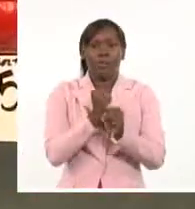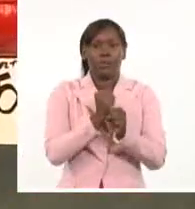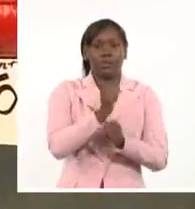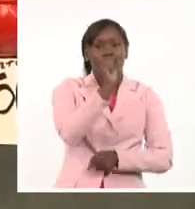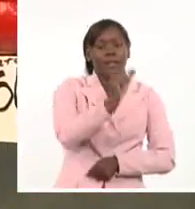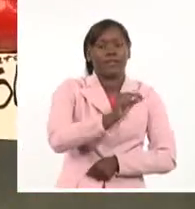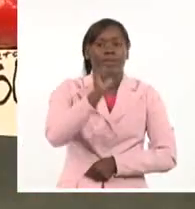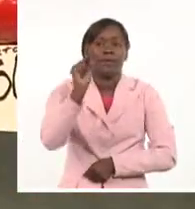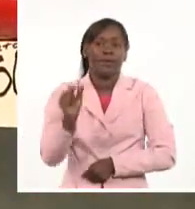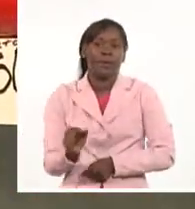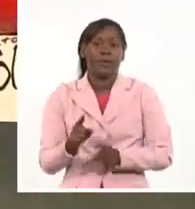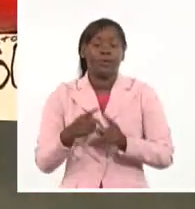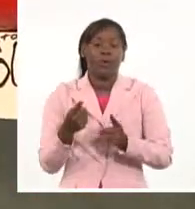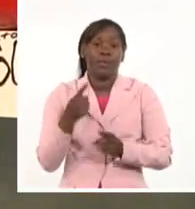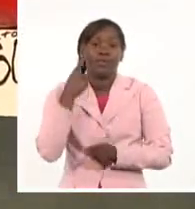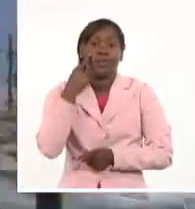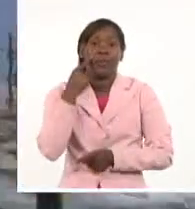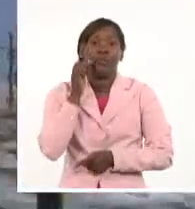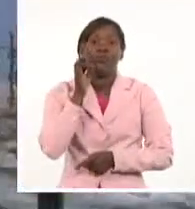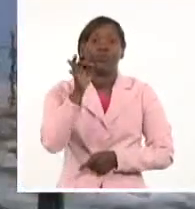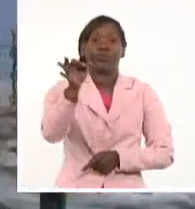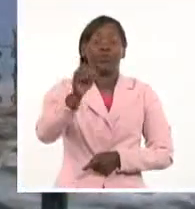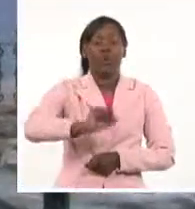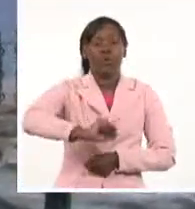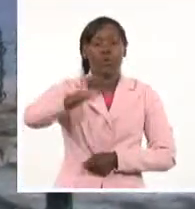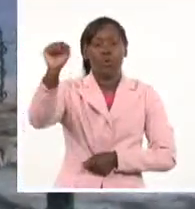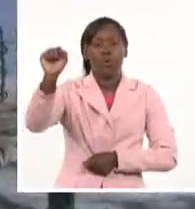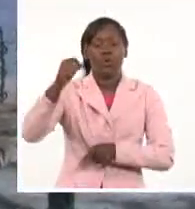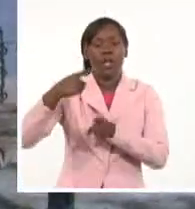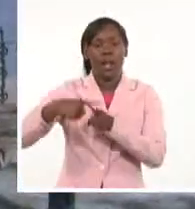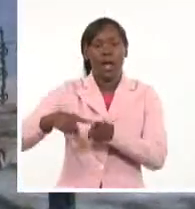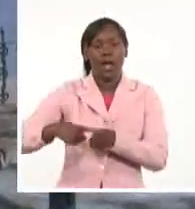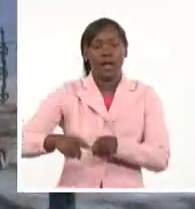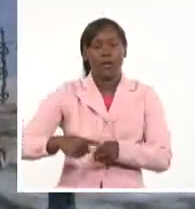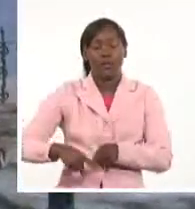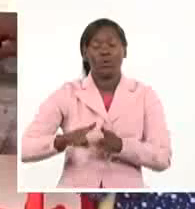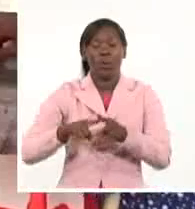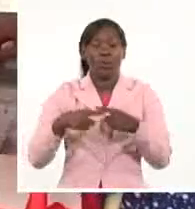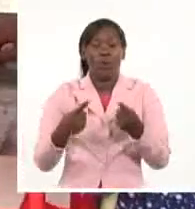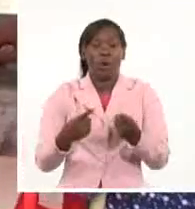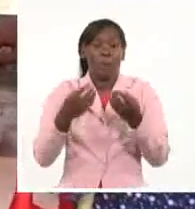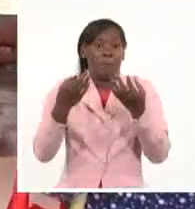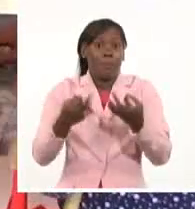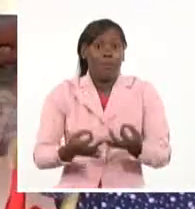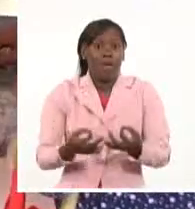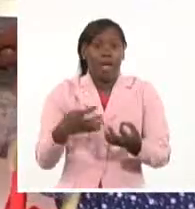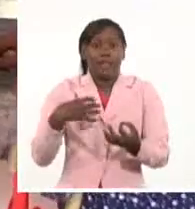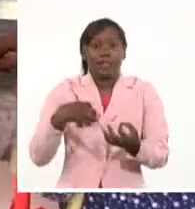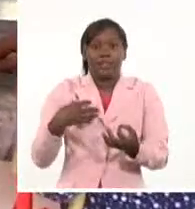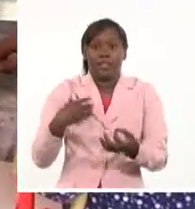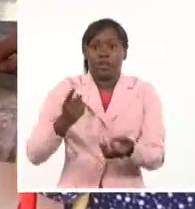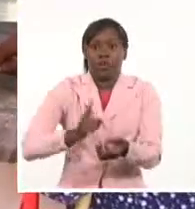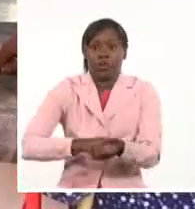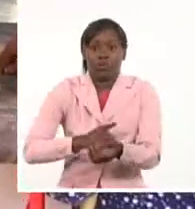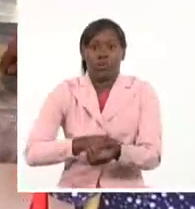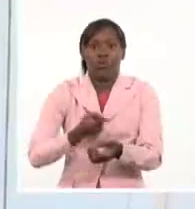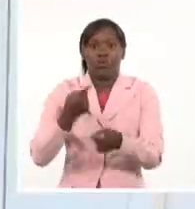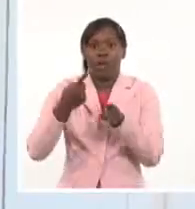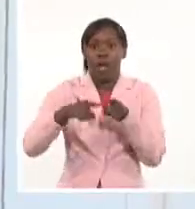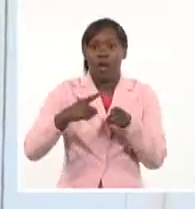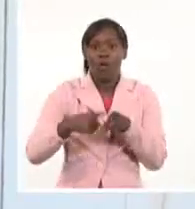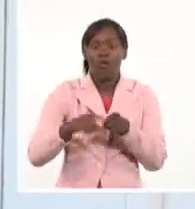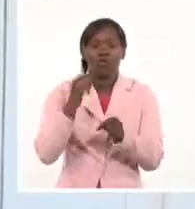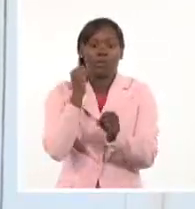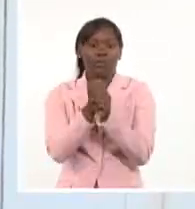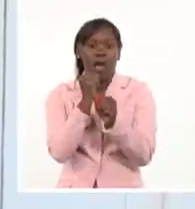tienen otra forma de ver las cosas, porque cuando ya tú tienes muchos productos en los